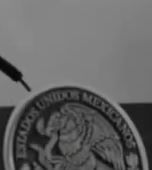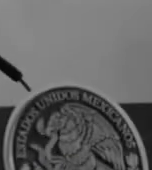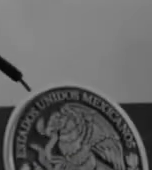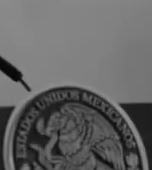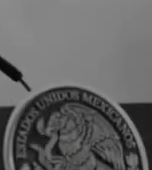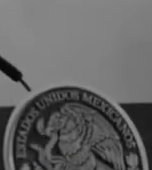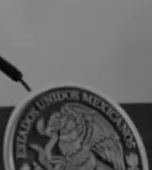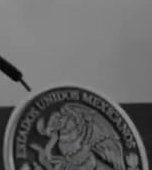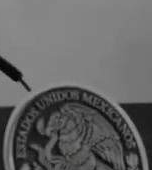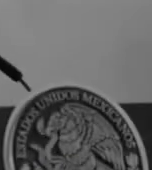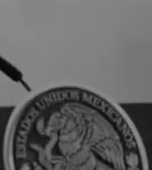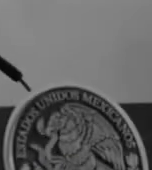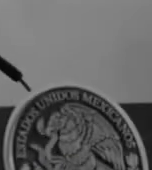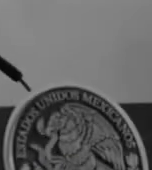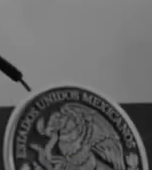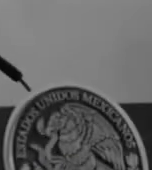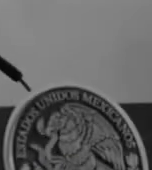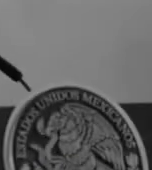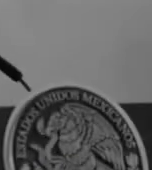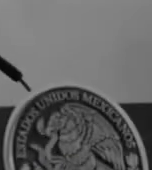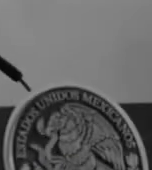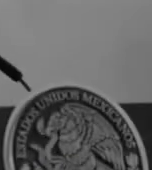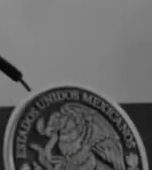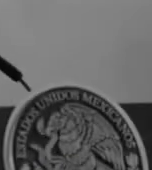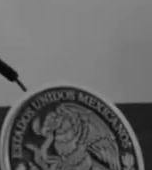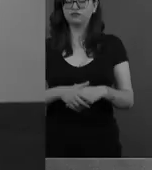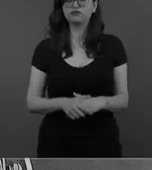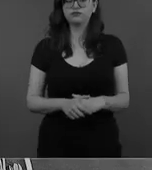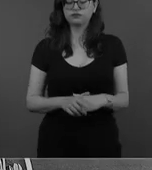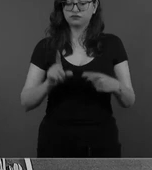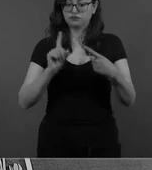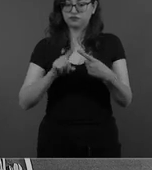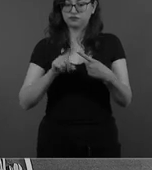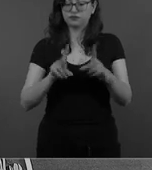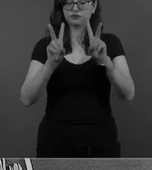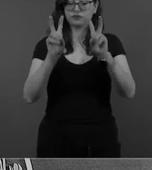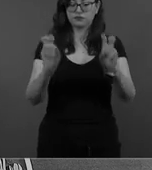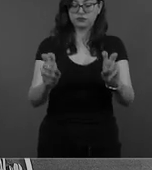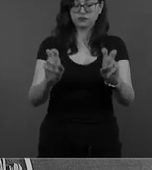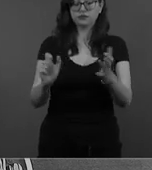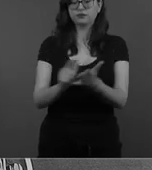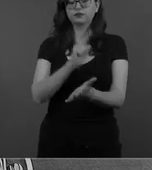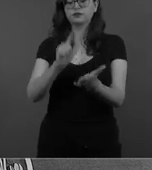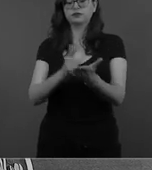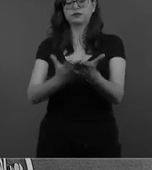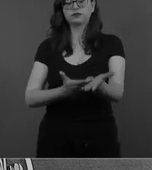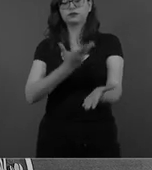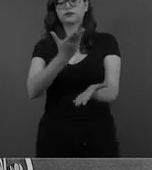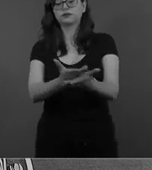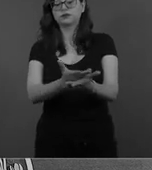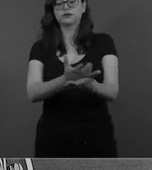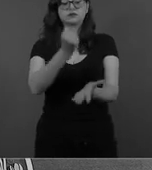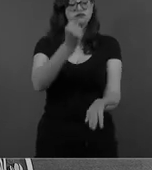Primero, permitirnos informar acerca de las reformas que se están discutiendo tanto en la Cámara de Senadores como en la